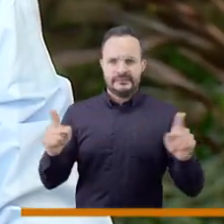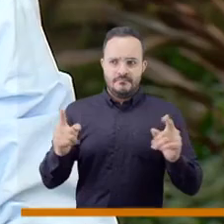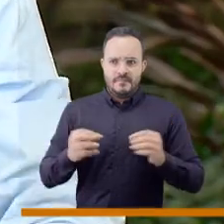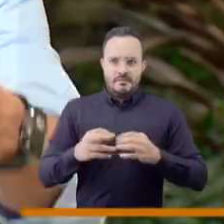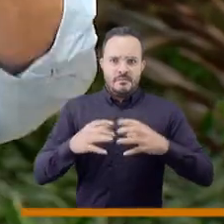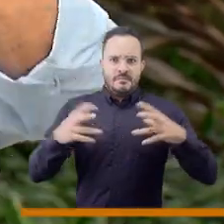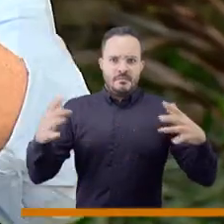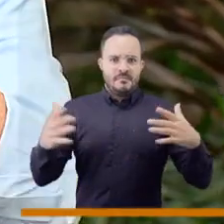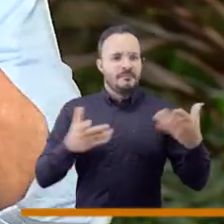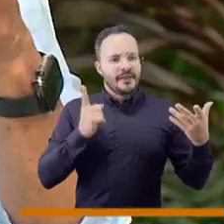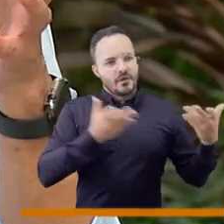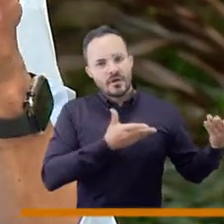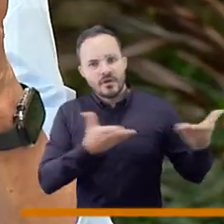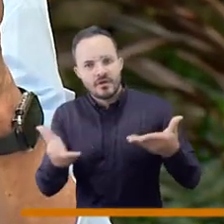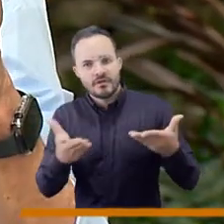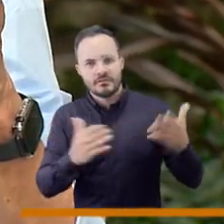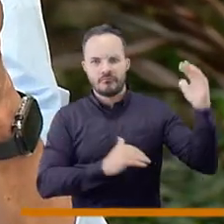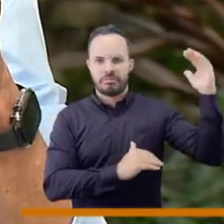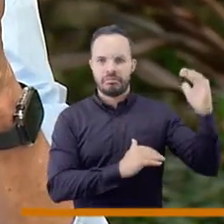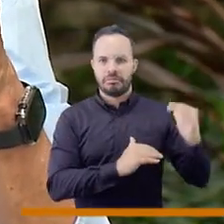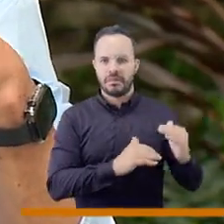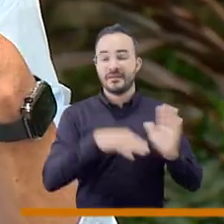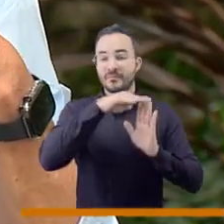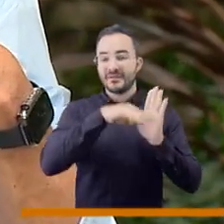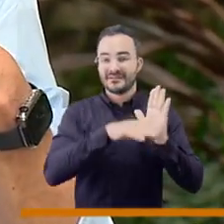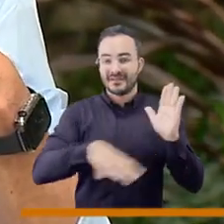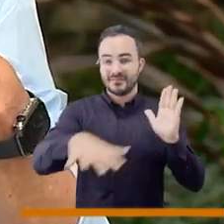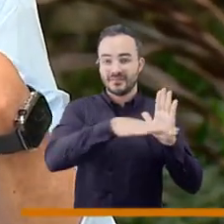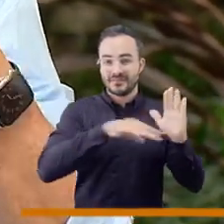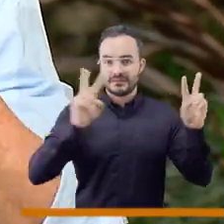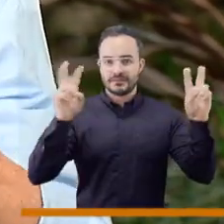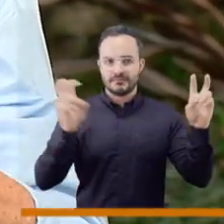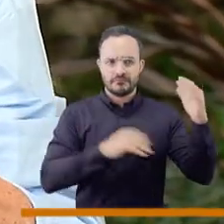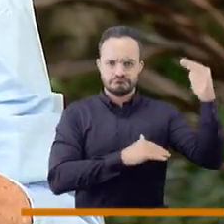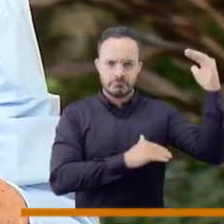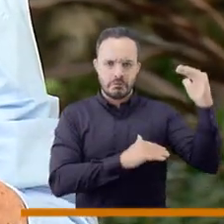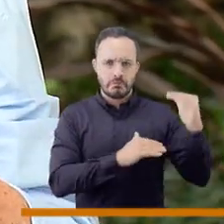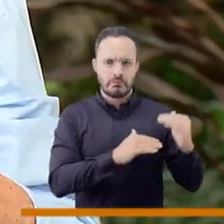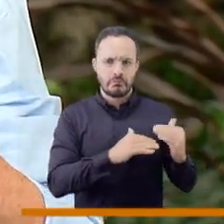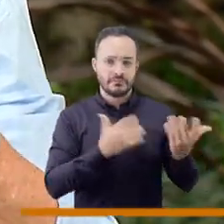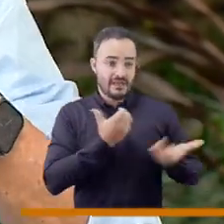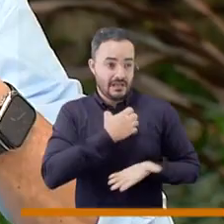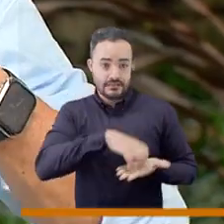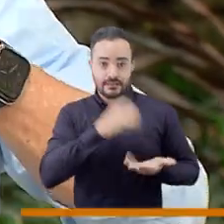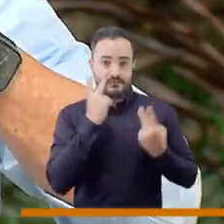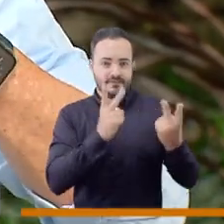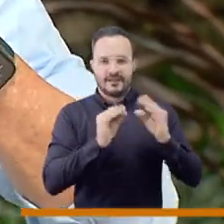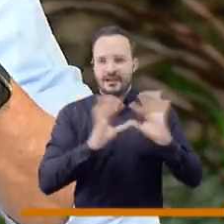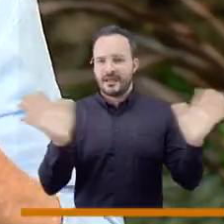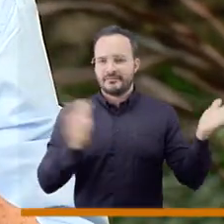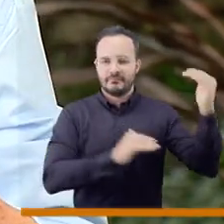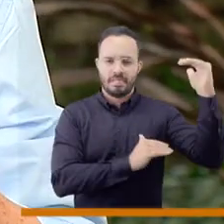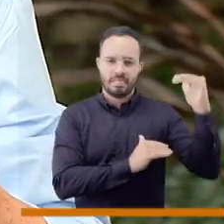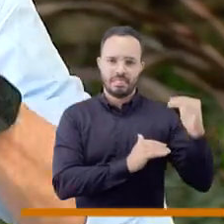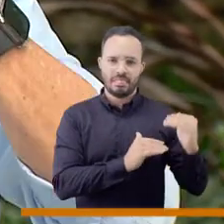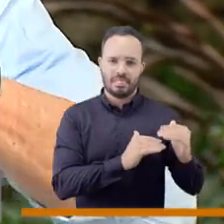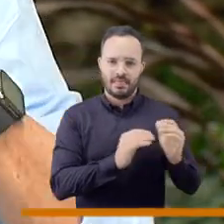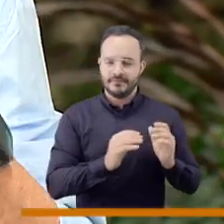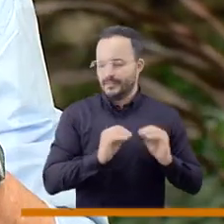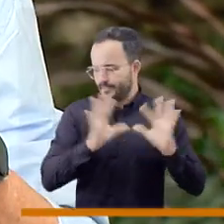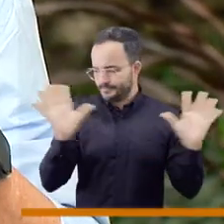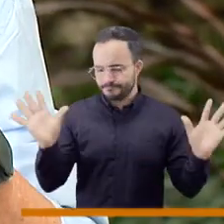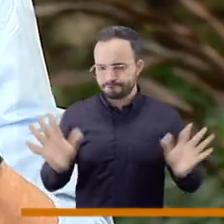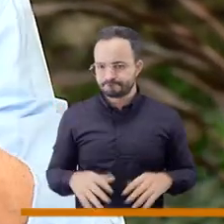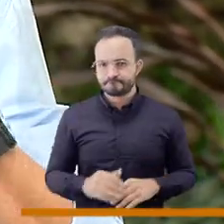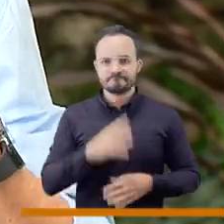repetido, hay un problema que aumentó y hay una oferta que disminuyó y hay una política pública que se desfortaleció en